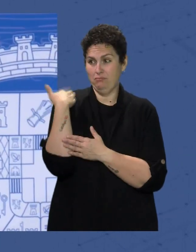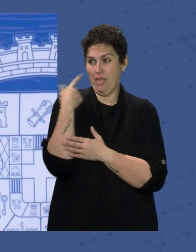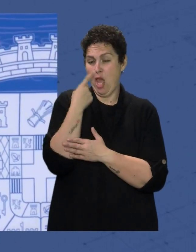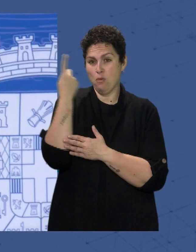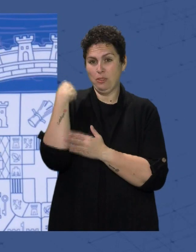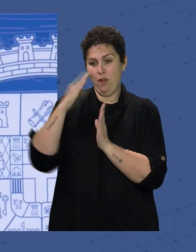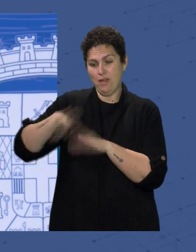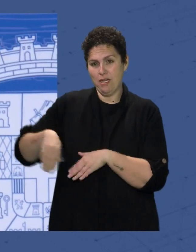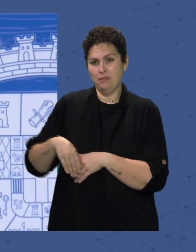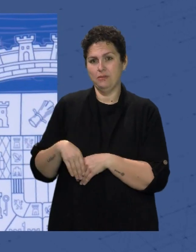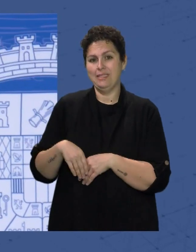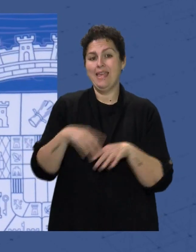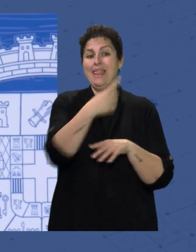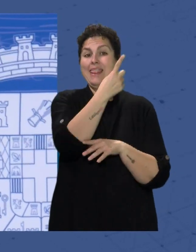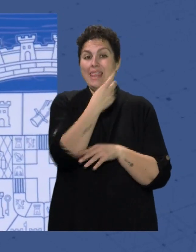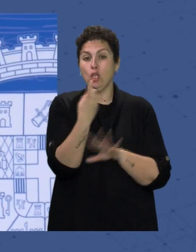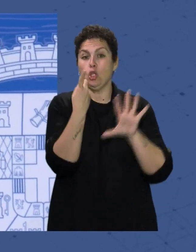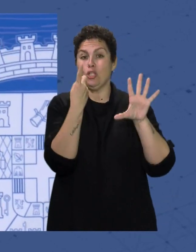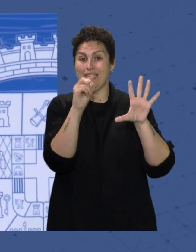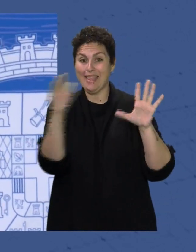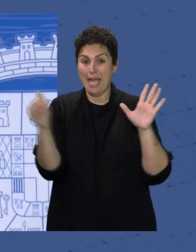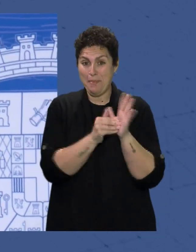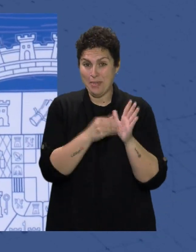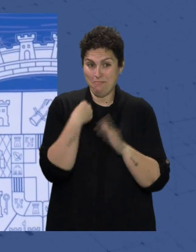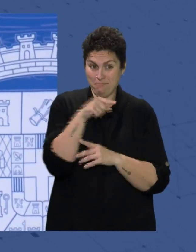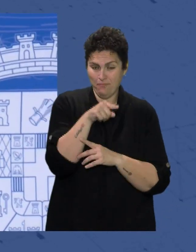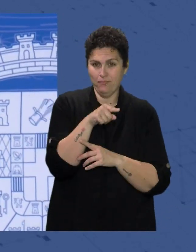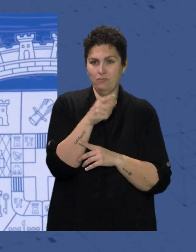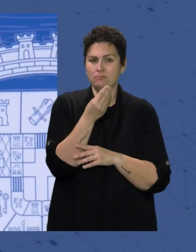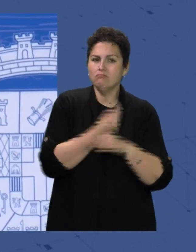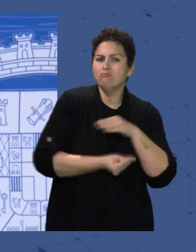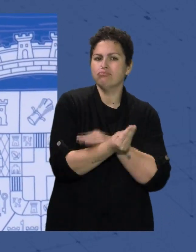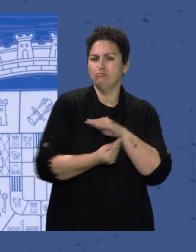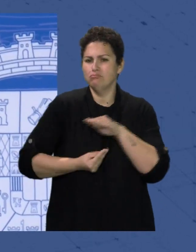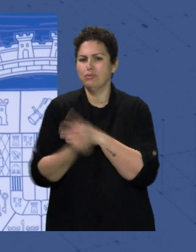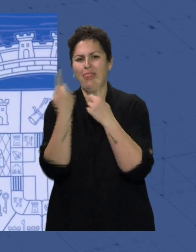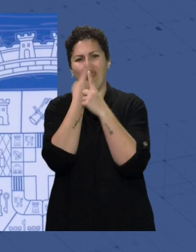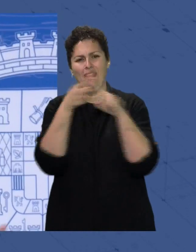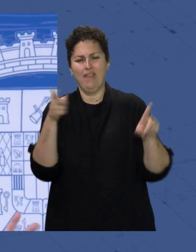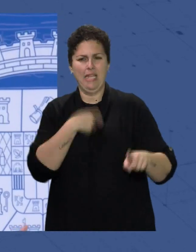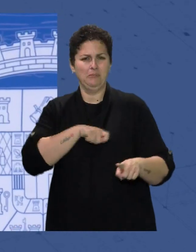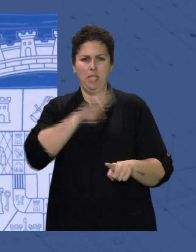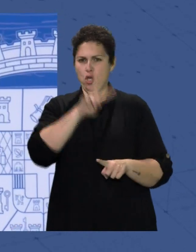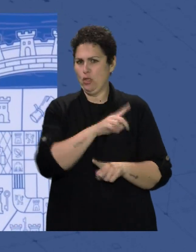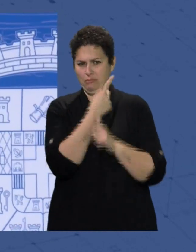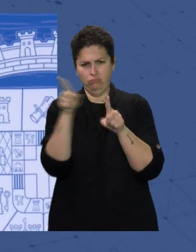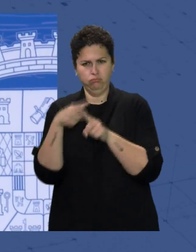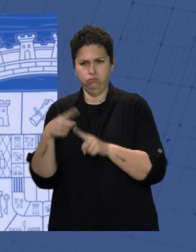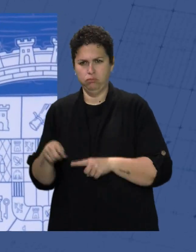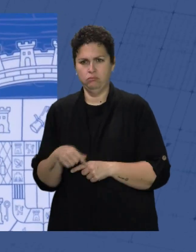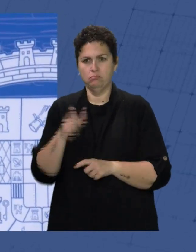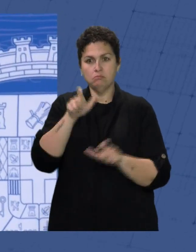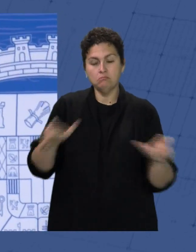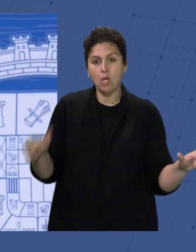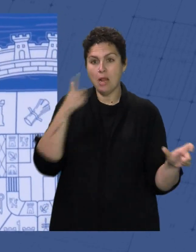Algo más de 160.000 Son de nacionalidades Diferentes A la española Pero para los almerienses Pues nuestros